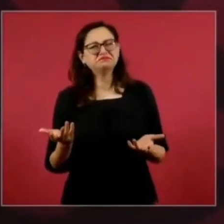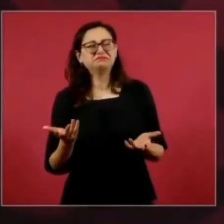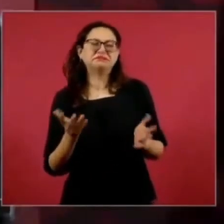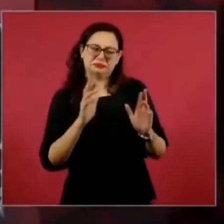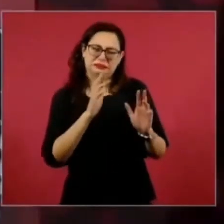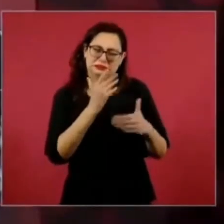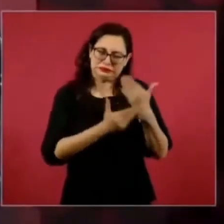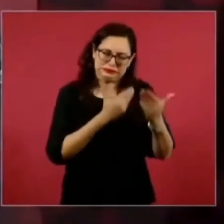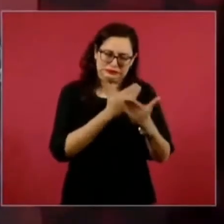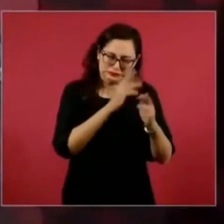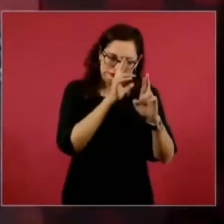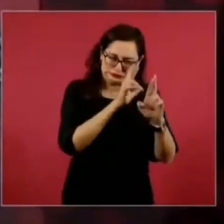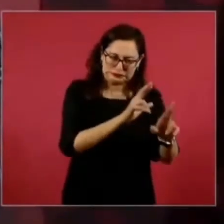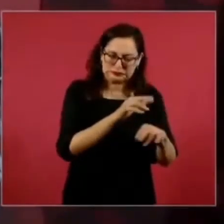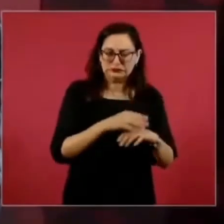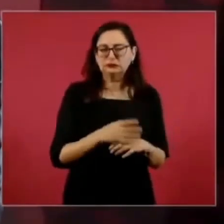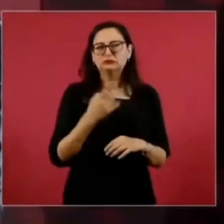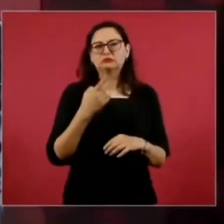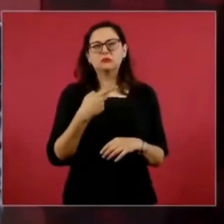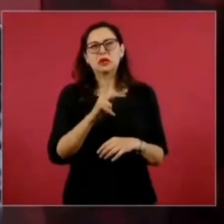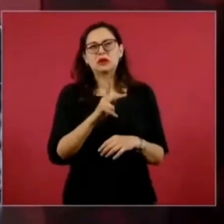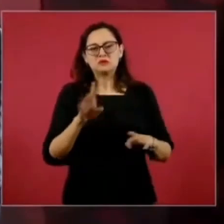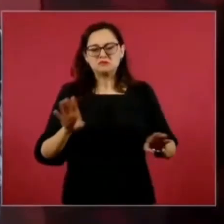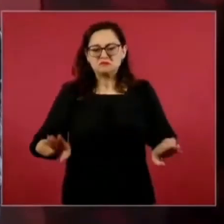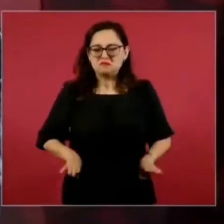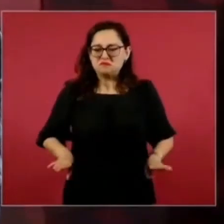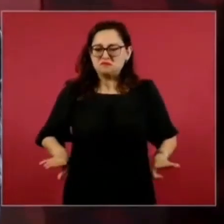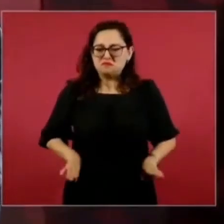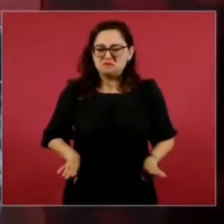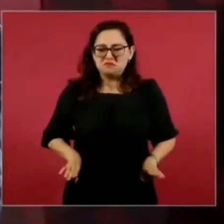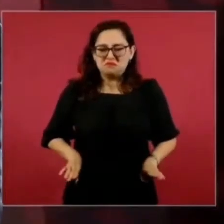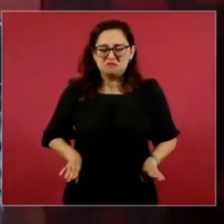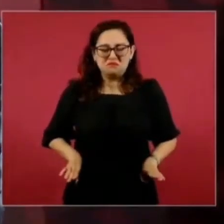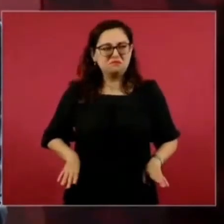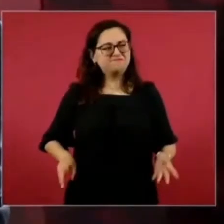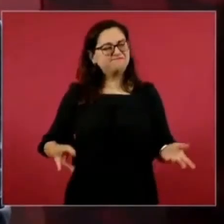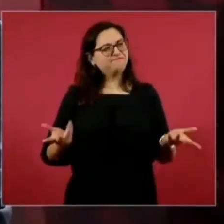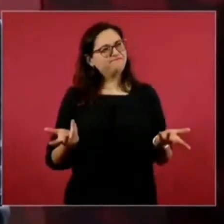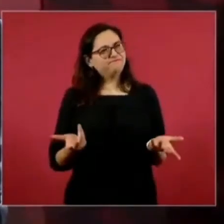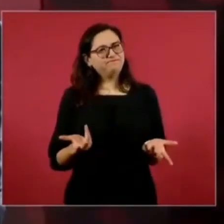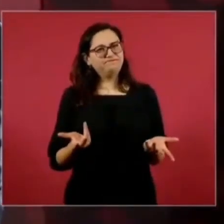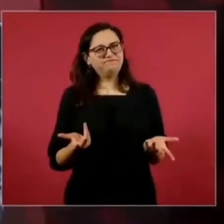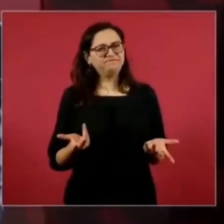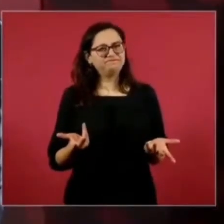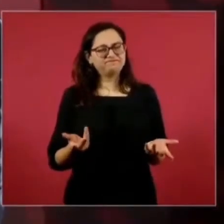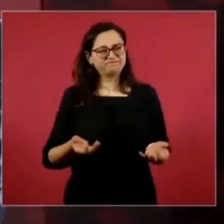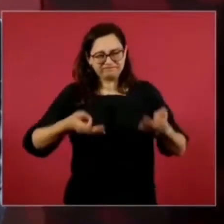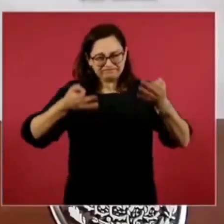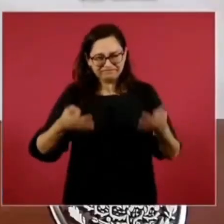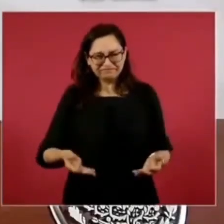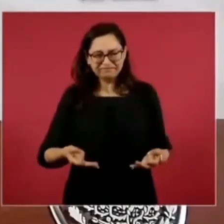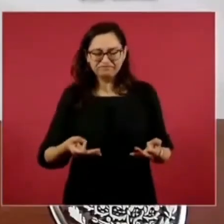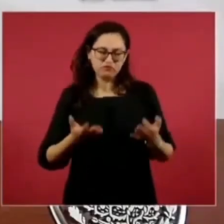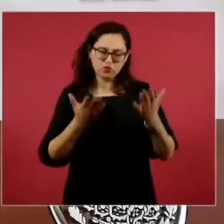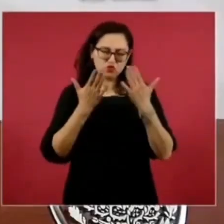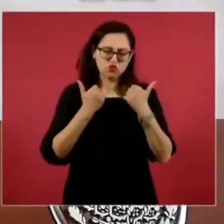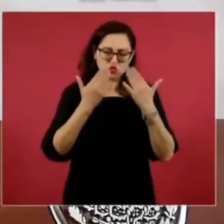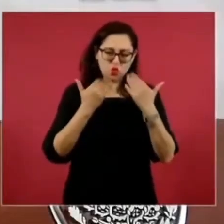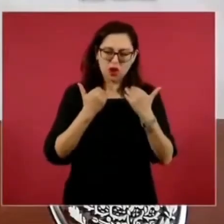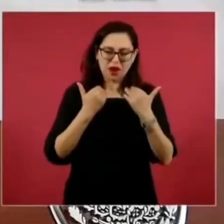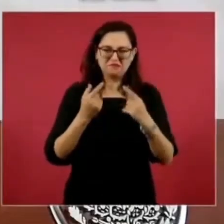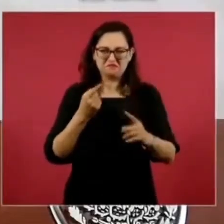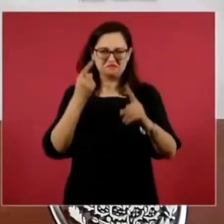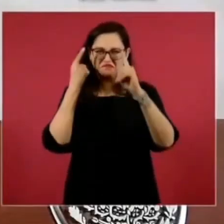de pocos principios o sin